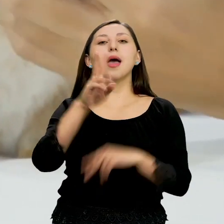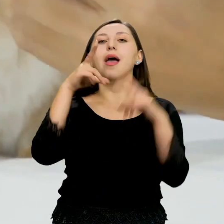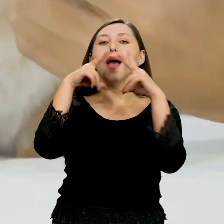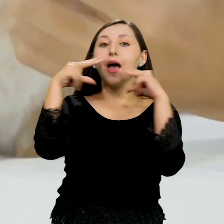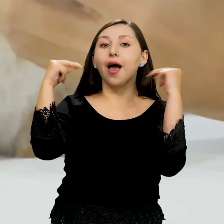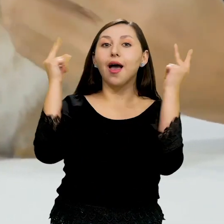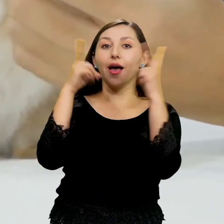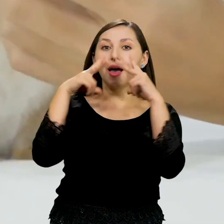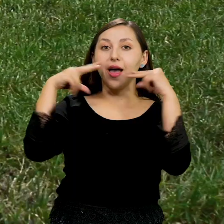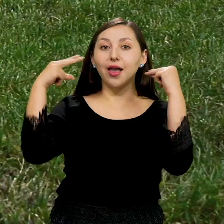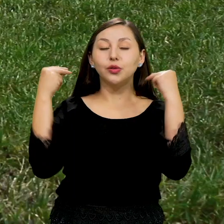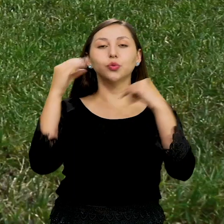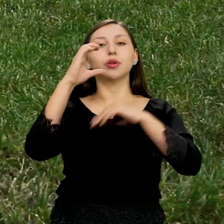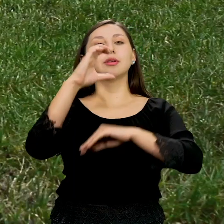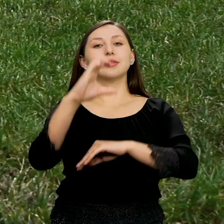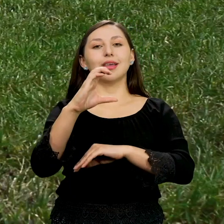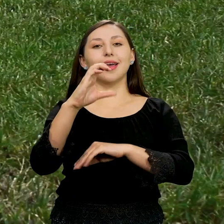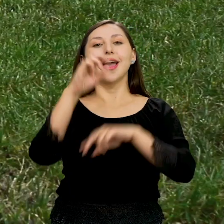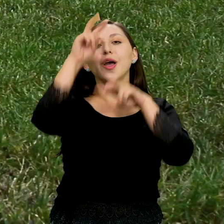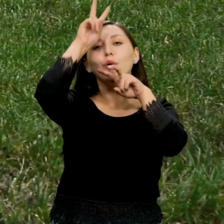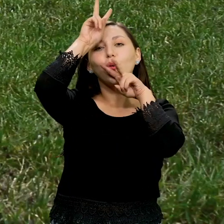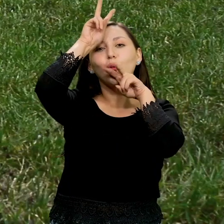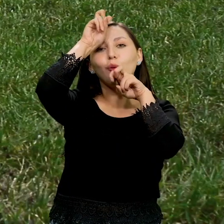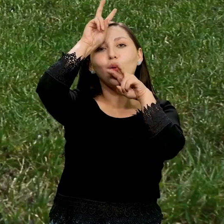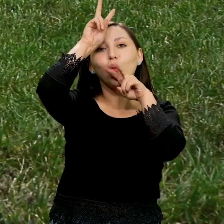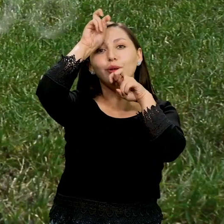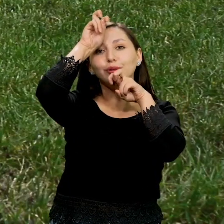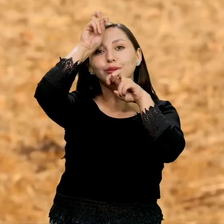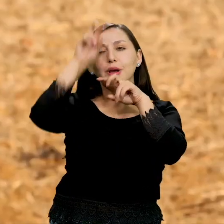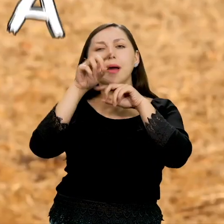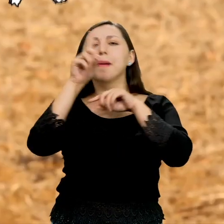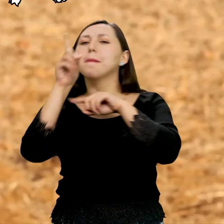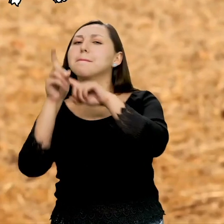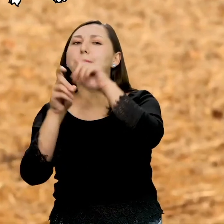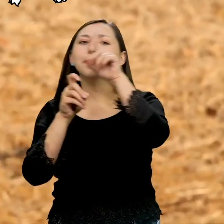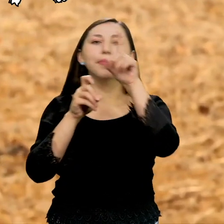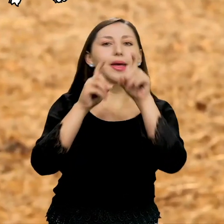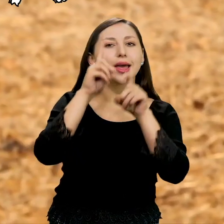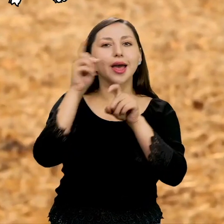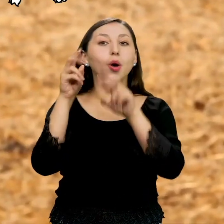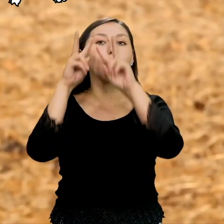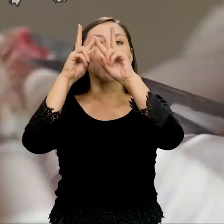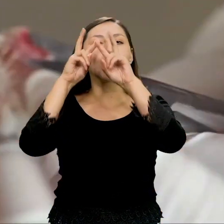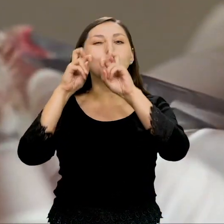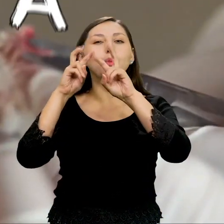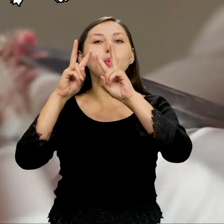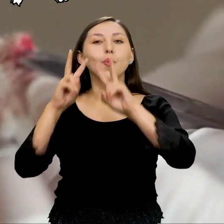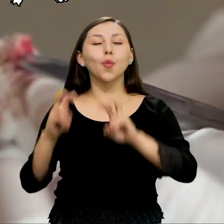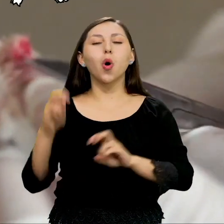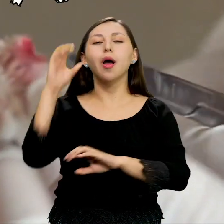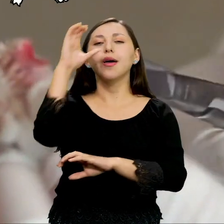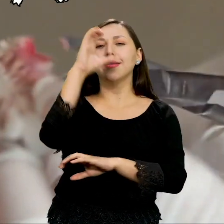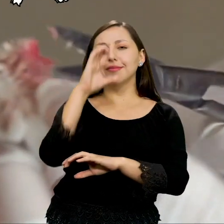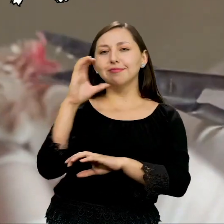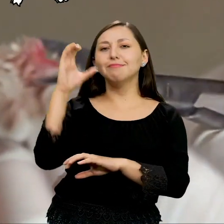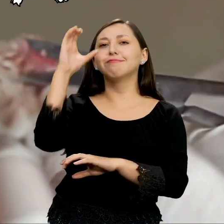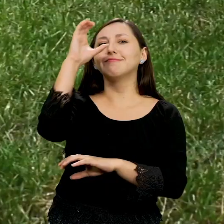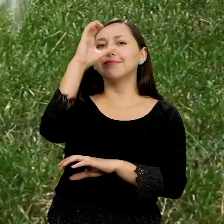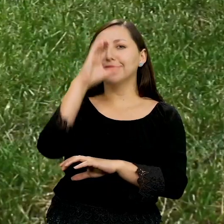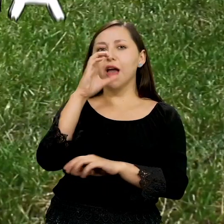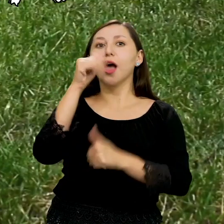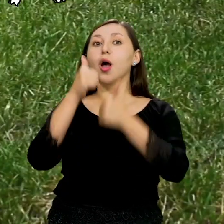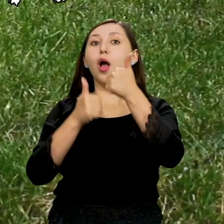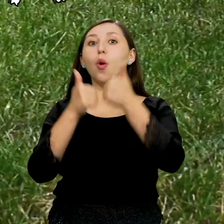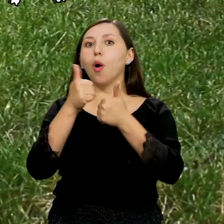Gato Opción C Conejo Pregunta Consulta